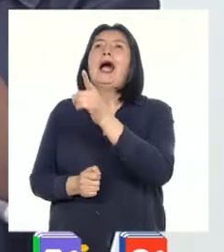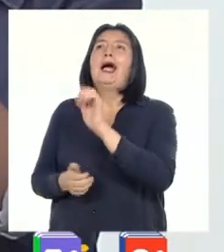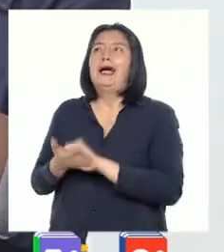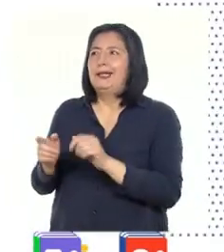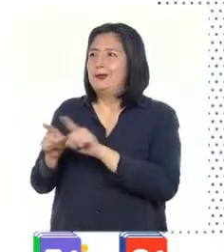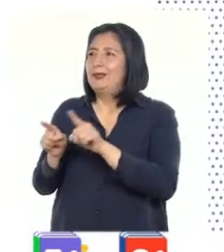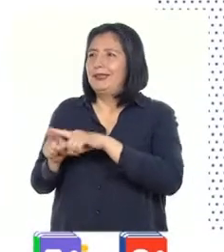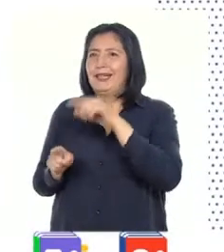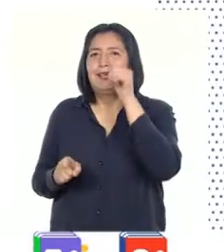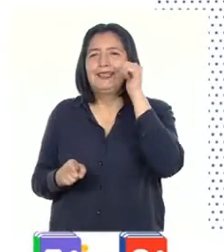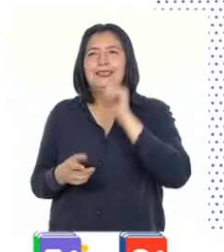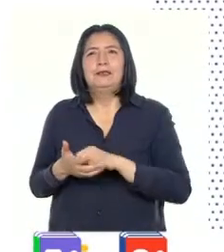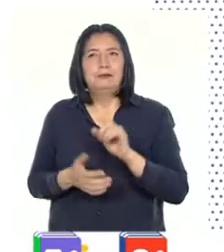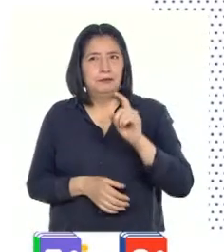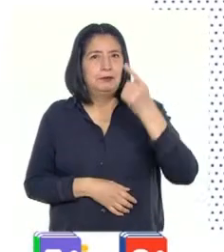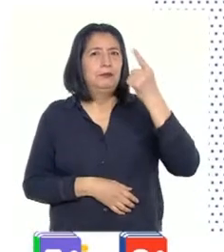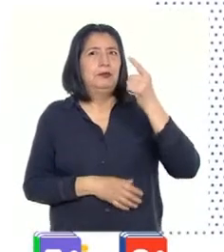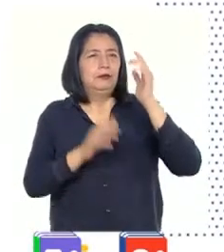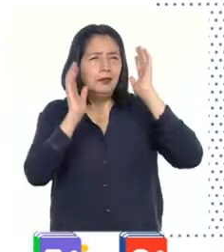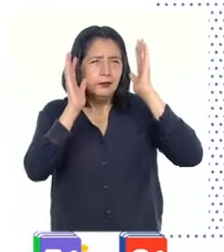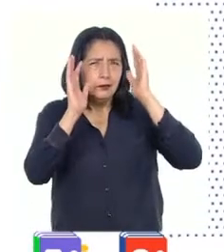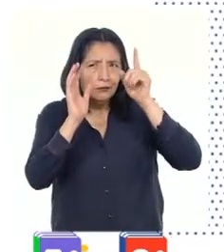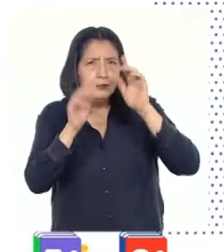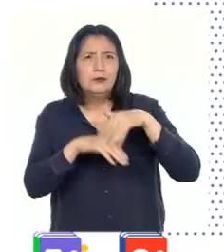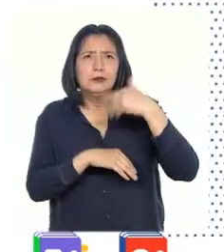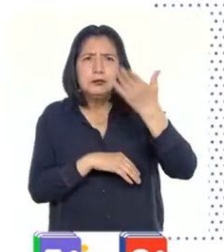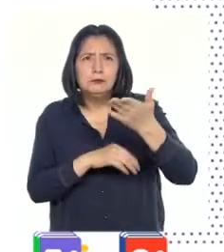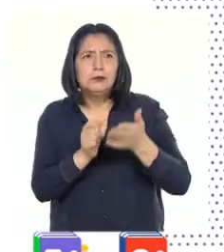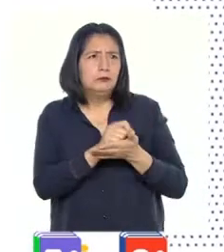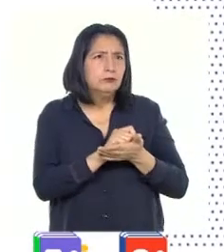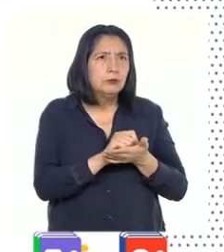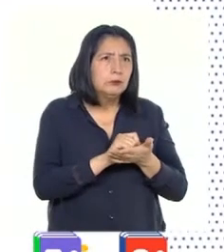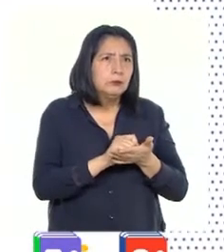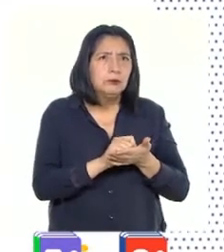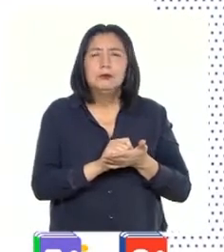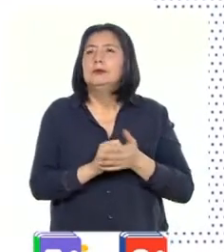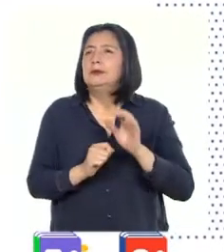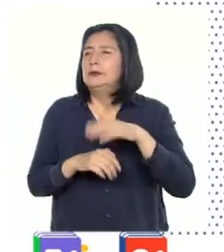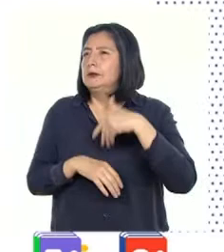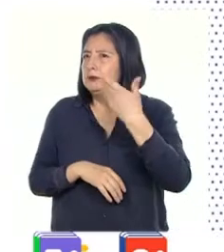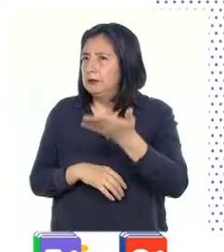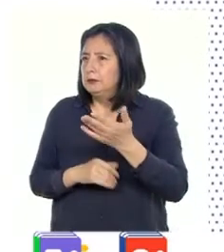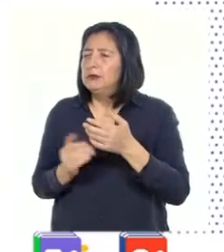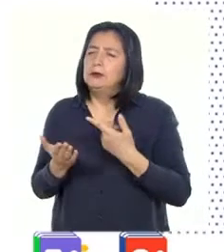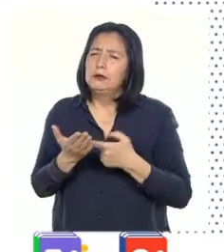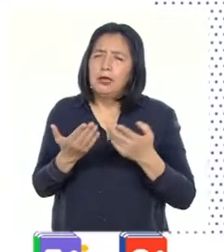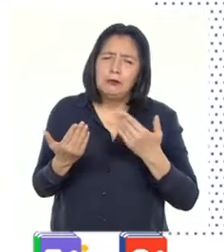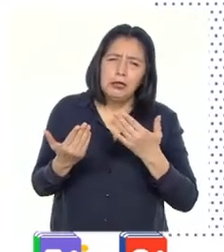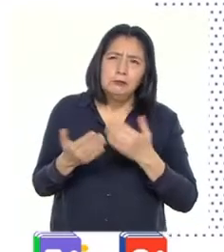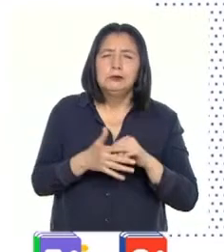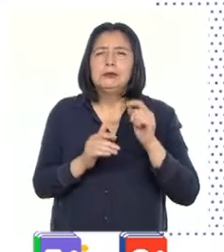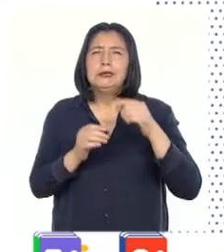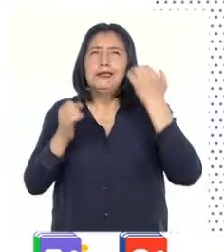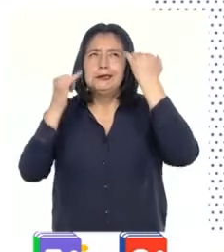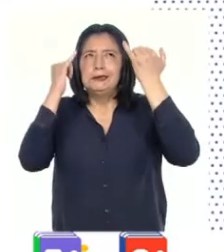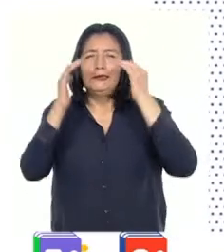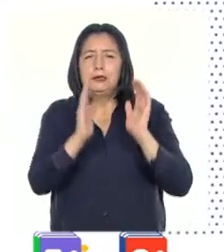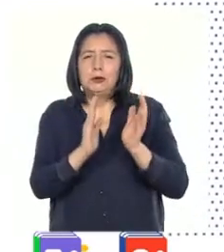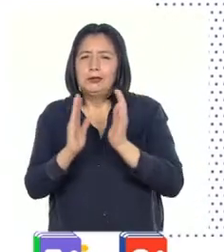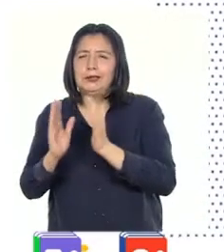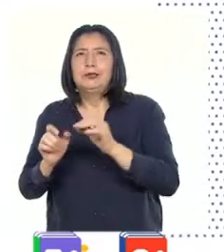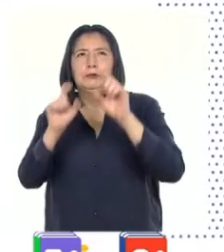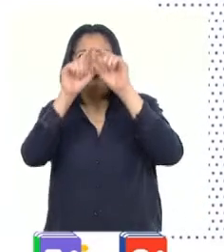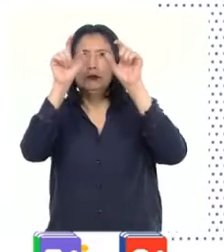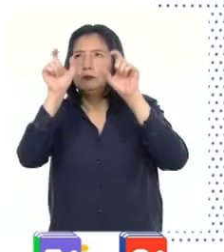como hicimos ayer. Primero escuchamos y luego tomamos apuntes. Luego dialogamos y vamos ordenando las ideas en un